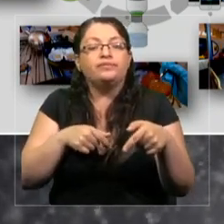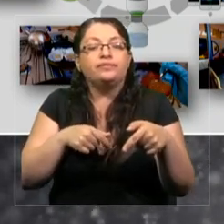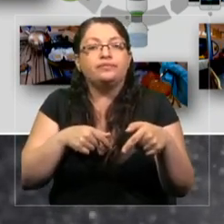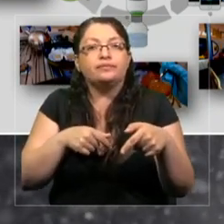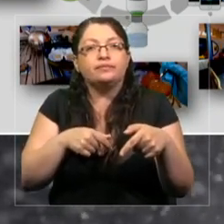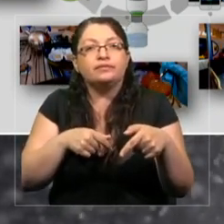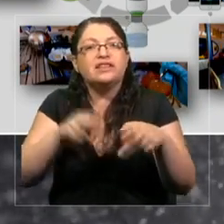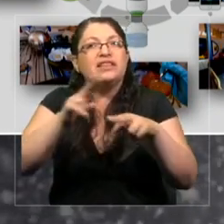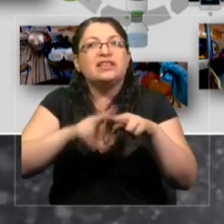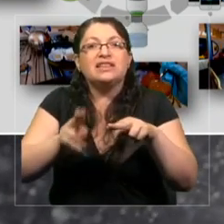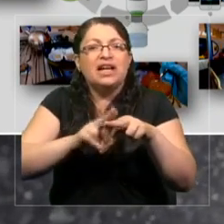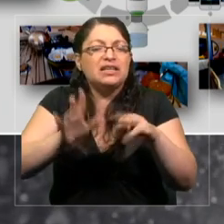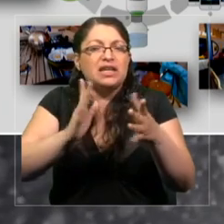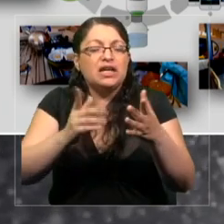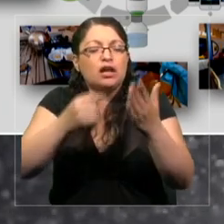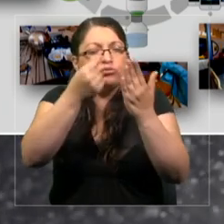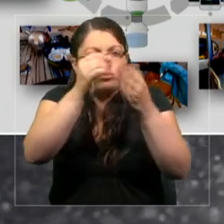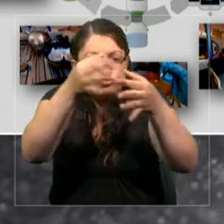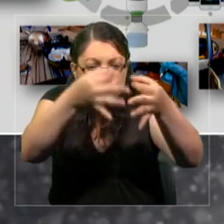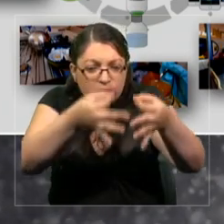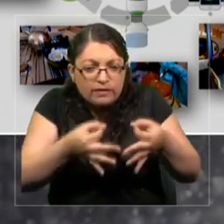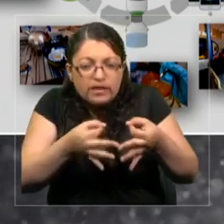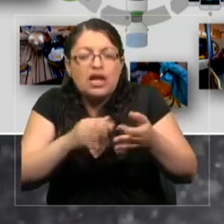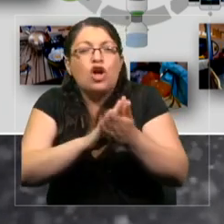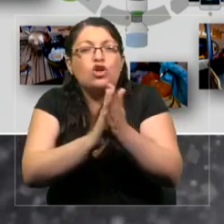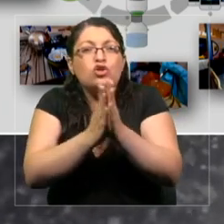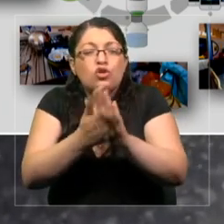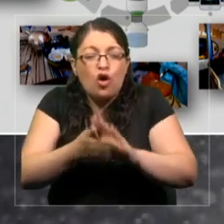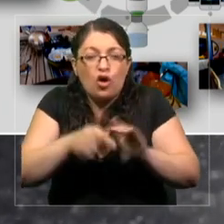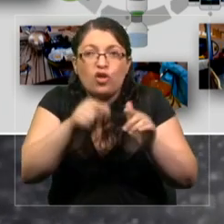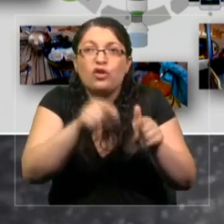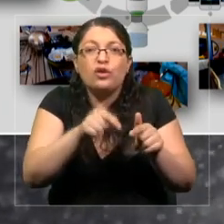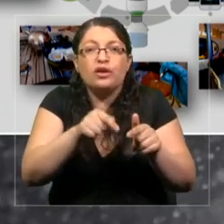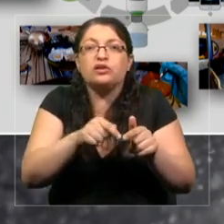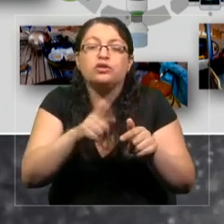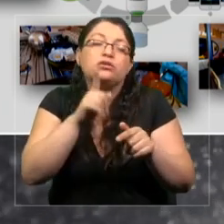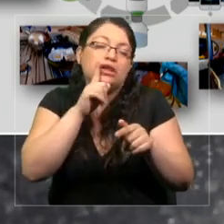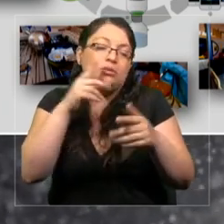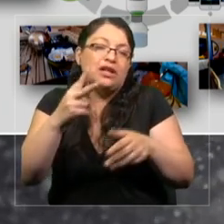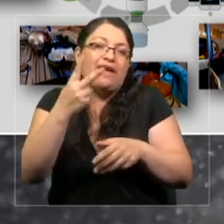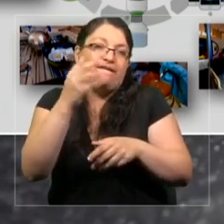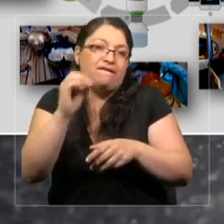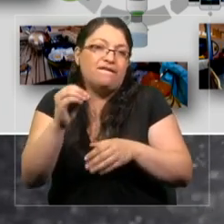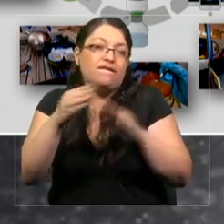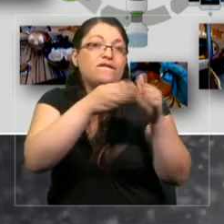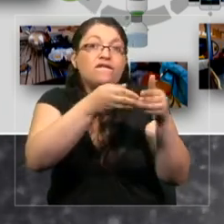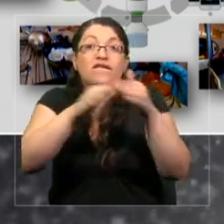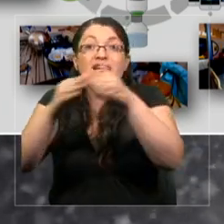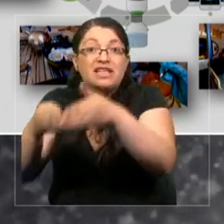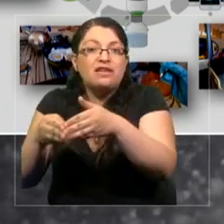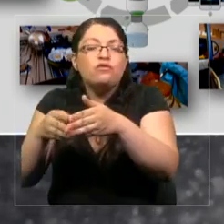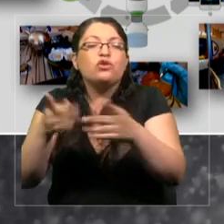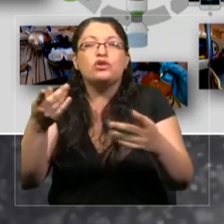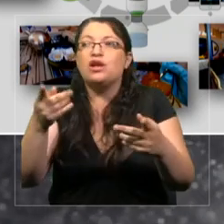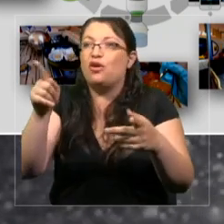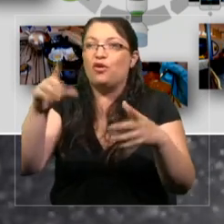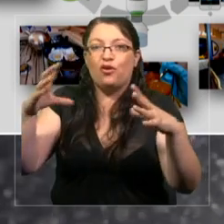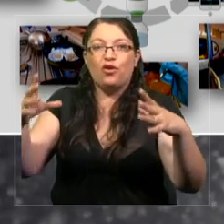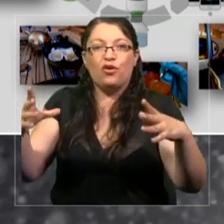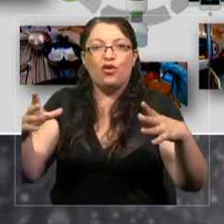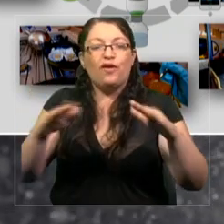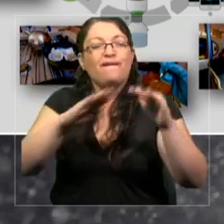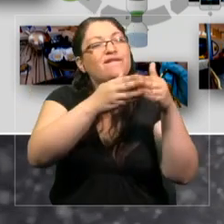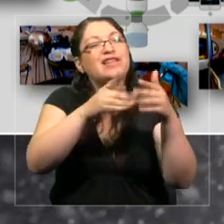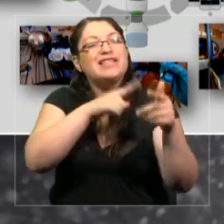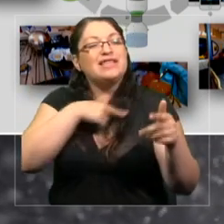medición. tenemos todo este, equipamos 20 botes con lo que se llaman estos botes de Plankton y